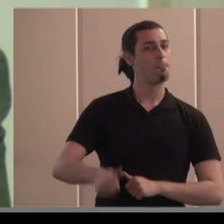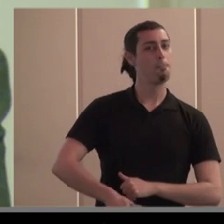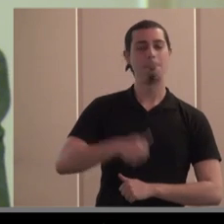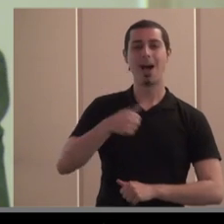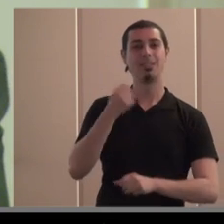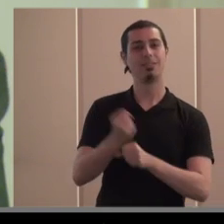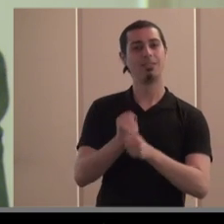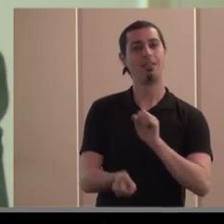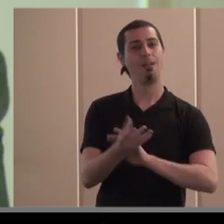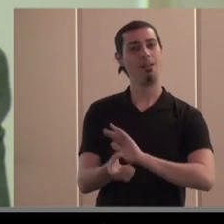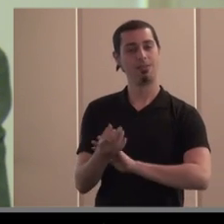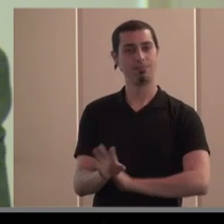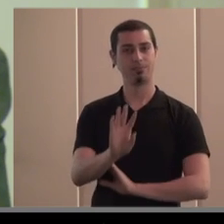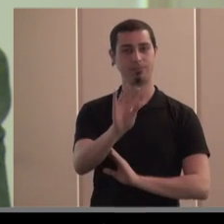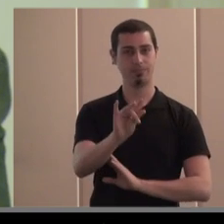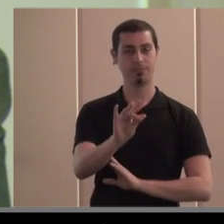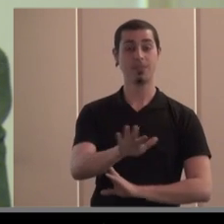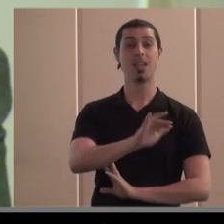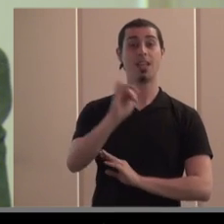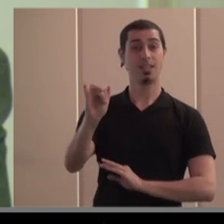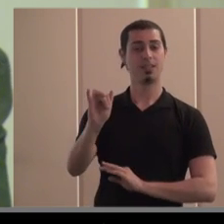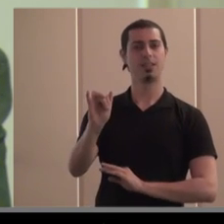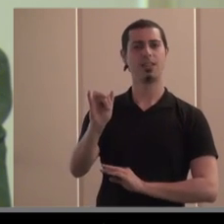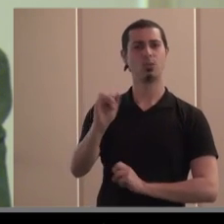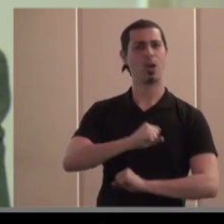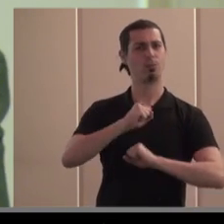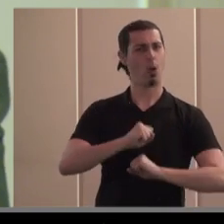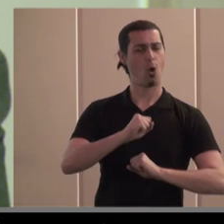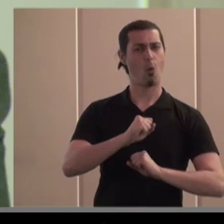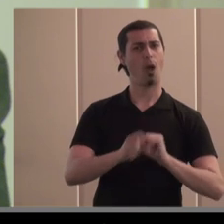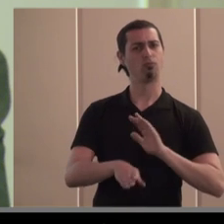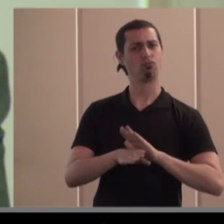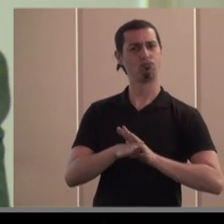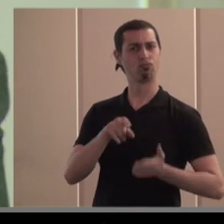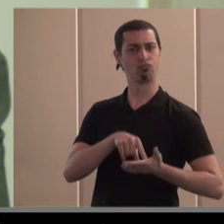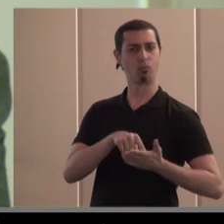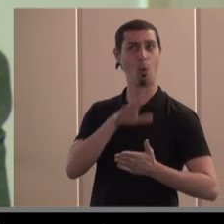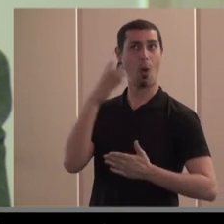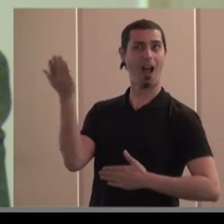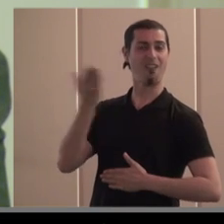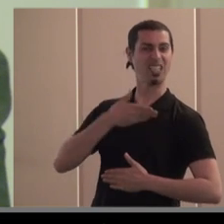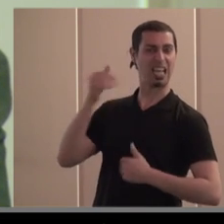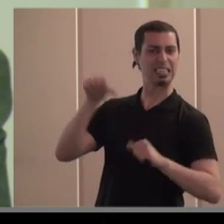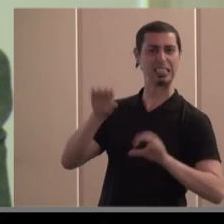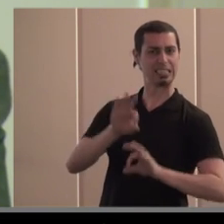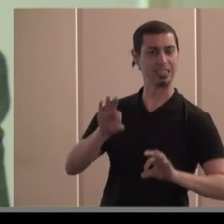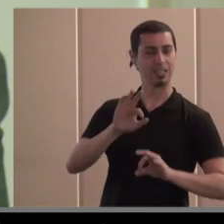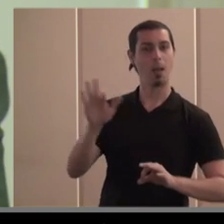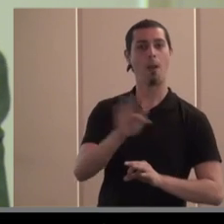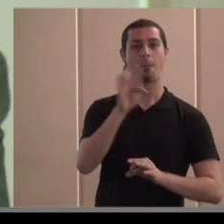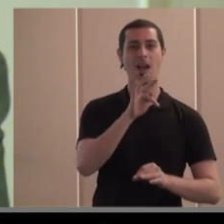empleo genera tiene una sólida resistencia ante la crisis se